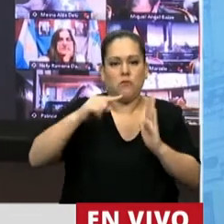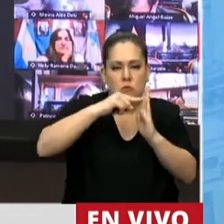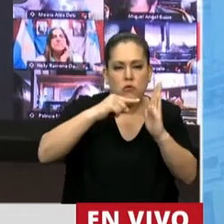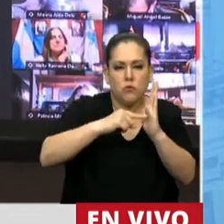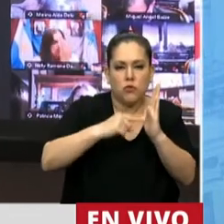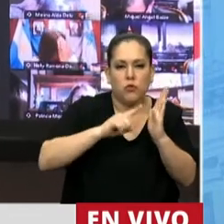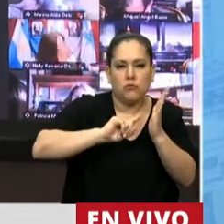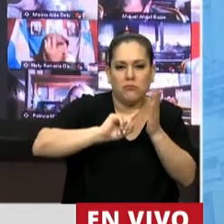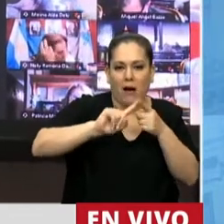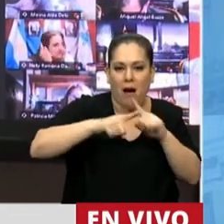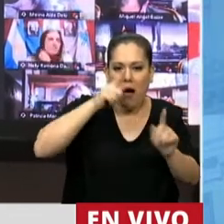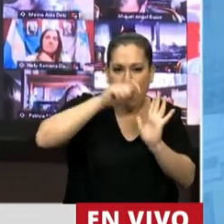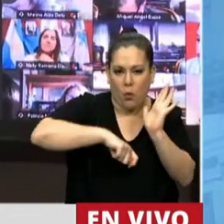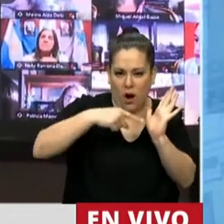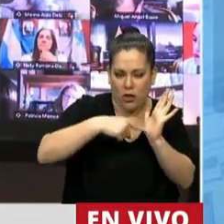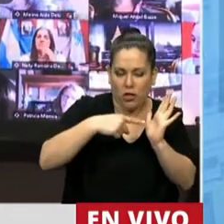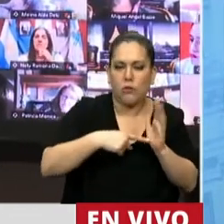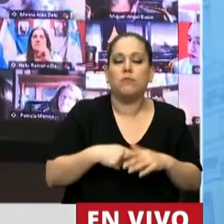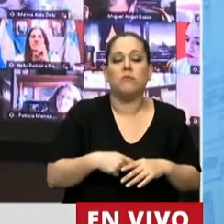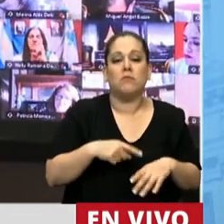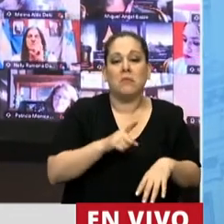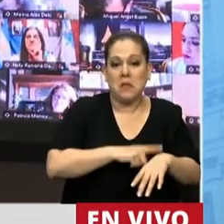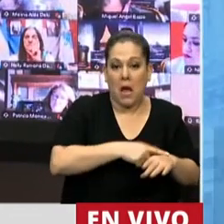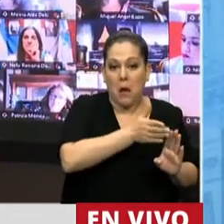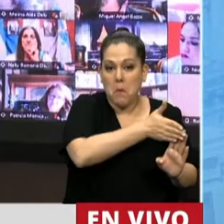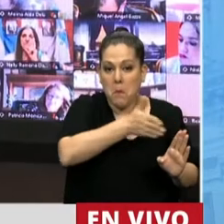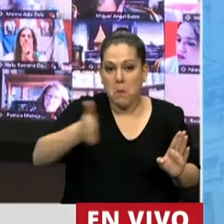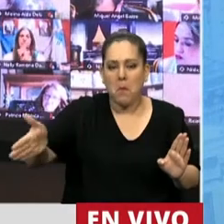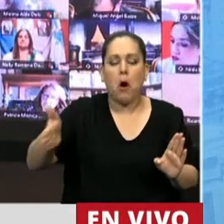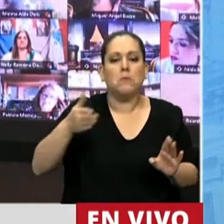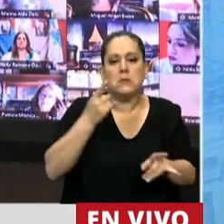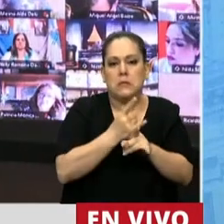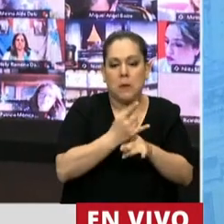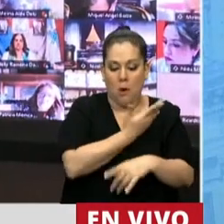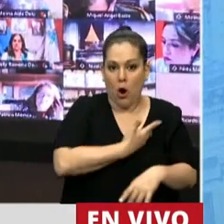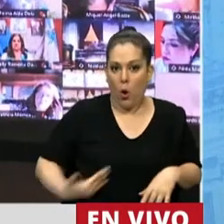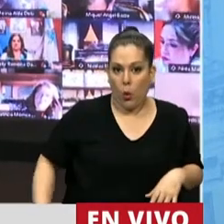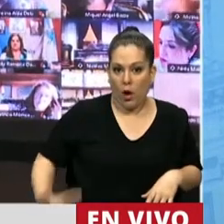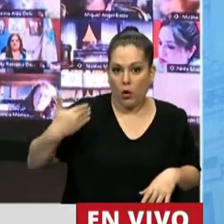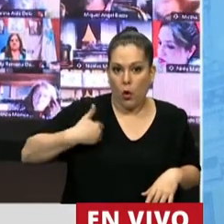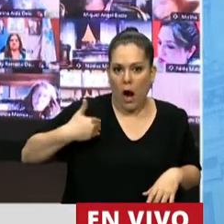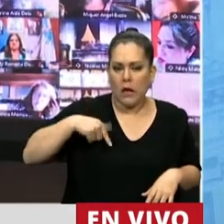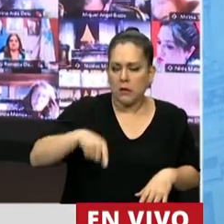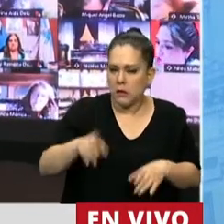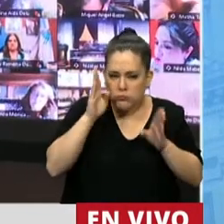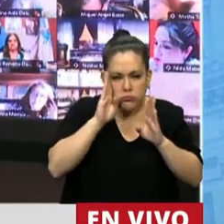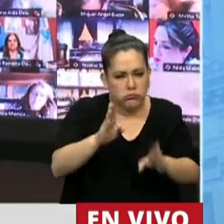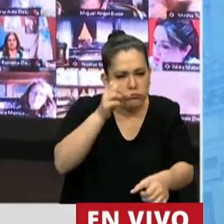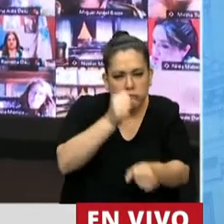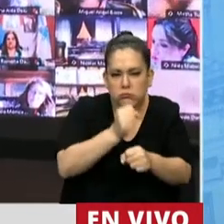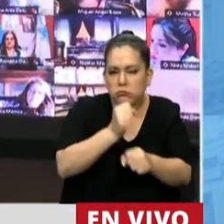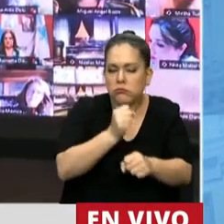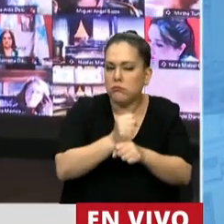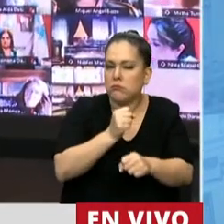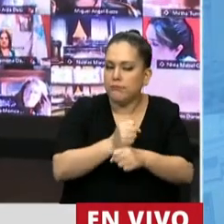Y durante todo ese proceso, siempre el gobierno argentino trabajó para que se concluyera favorablemente, como